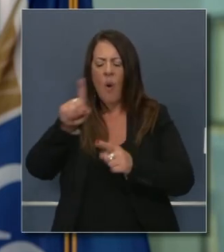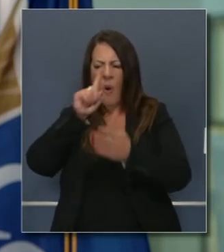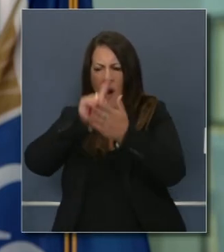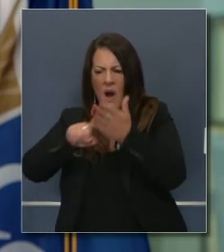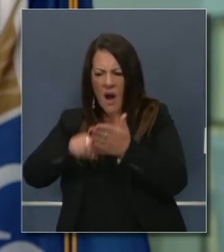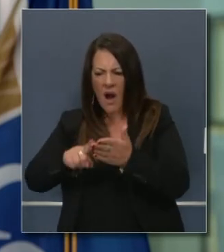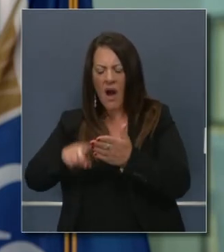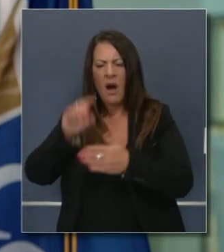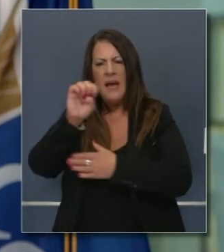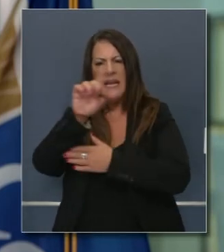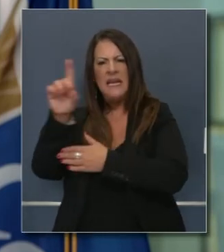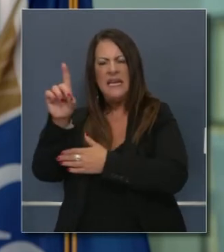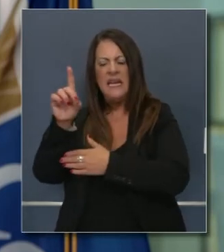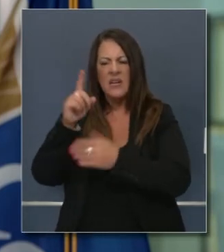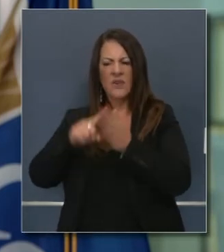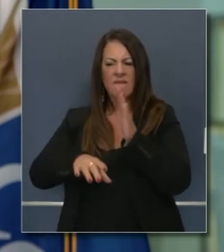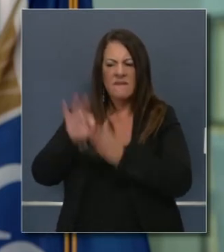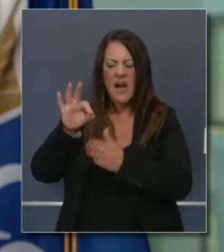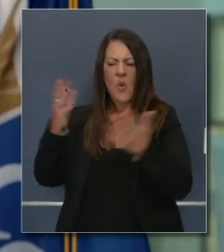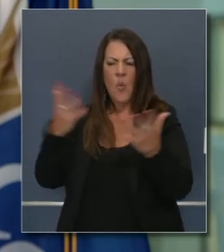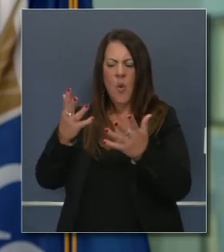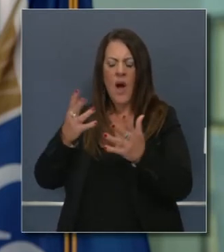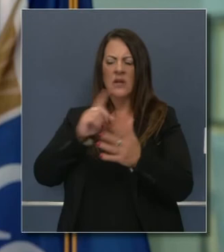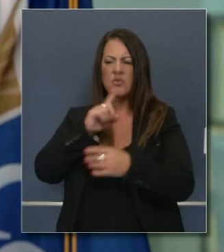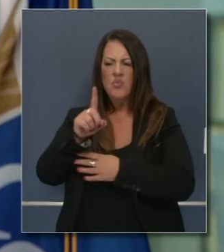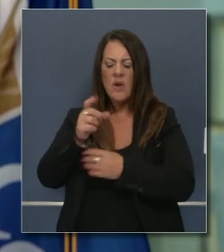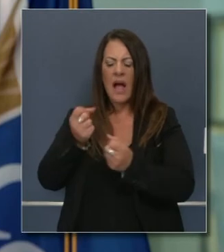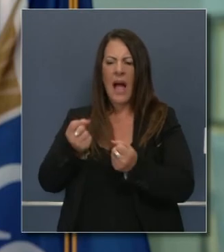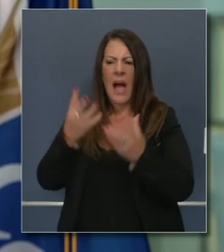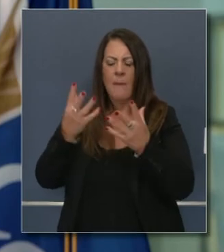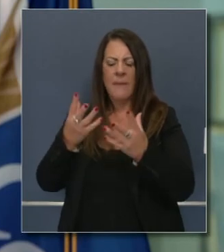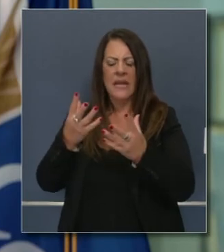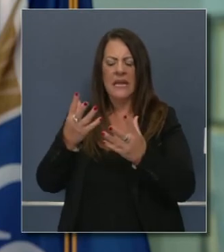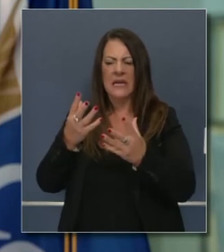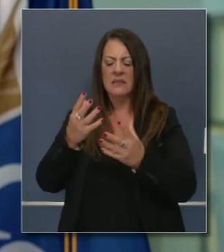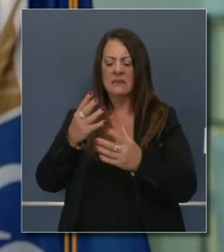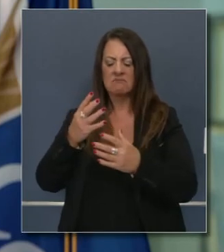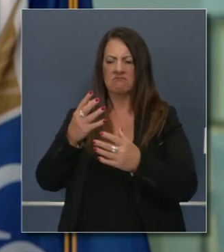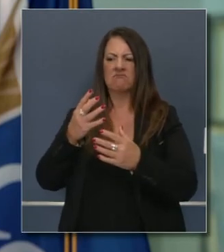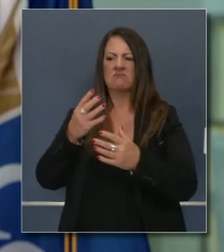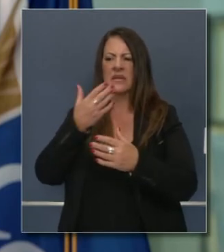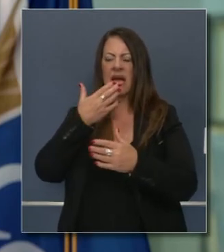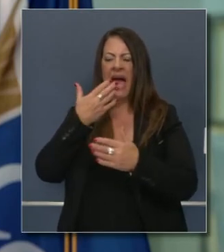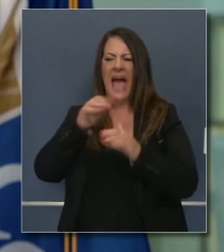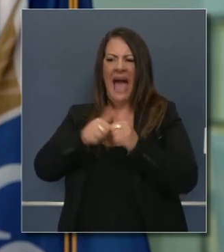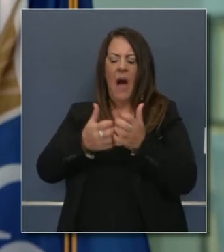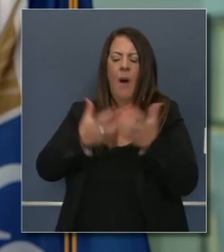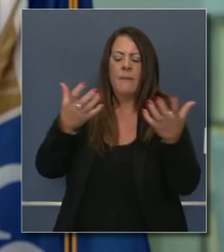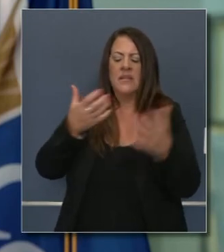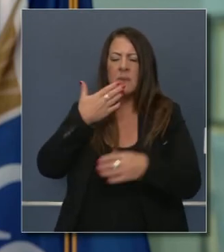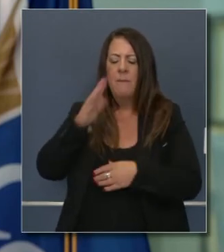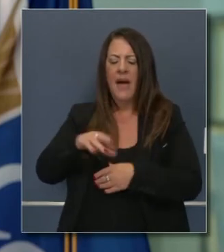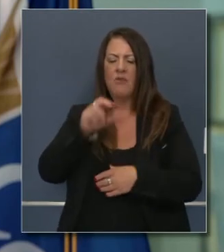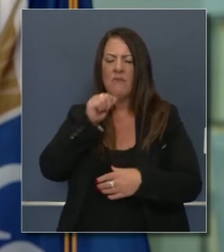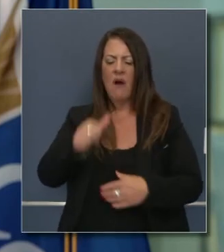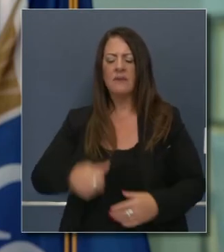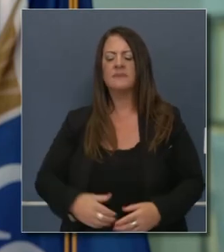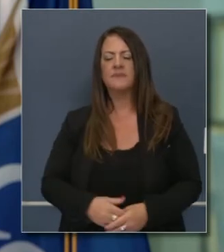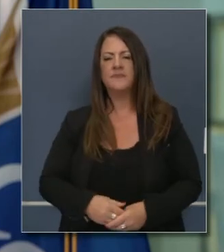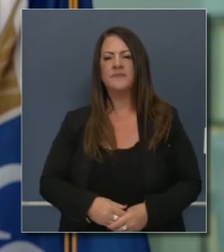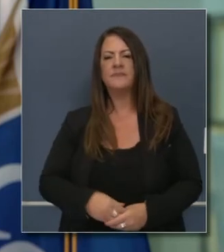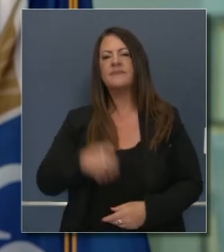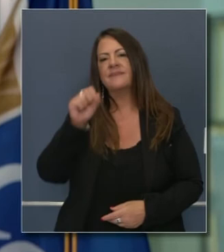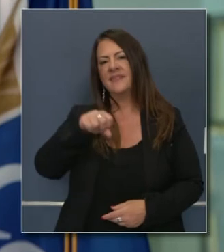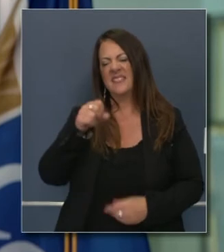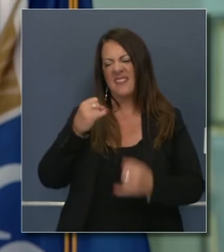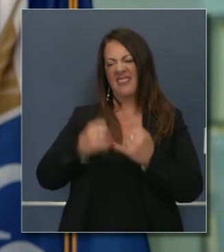auditoría rápida para entender este fraude? Tenemos un equipo nuevo de cinco personas que está trabajando